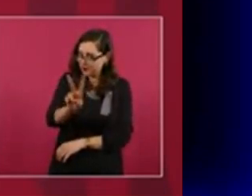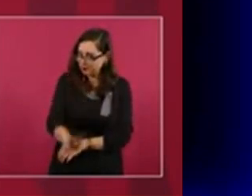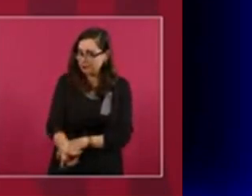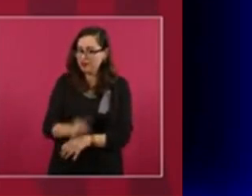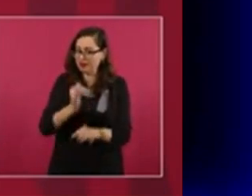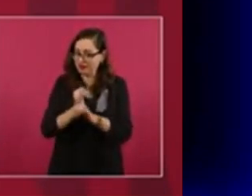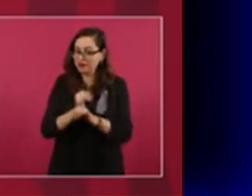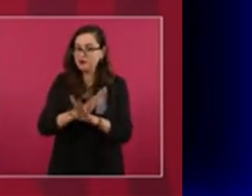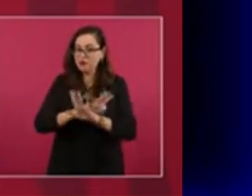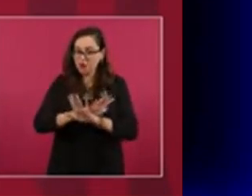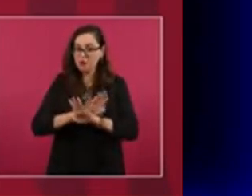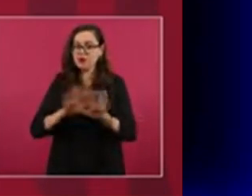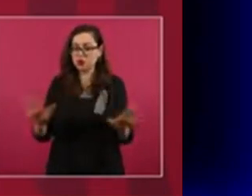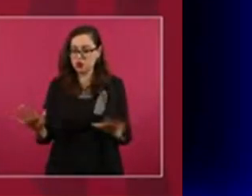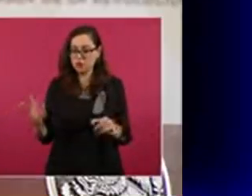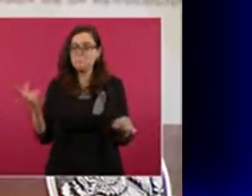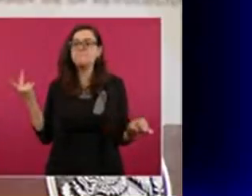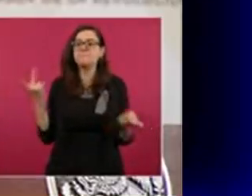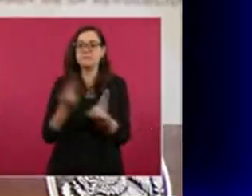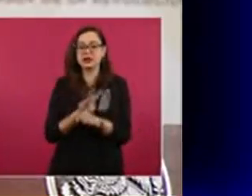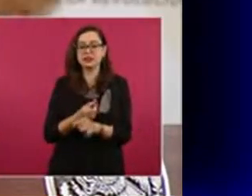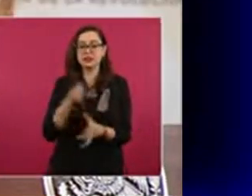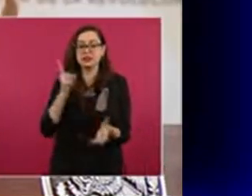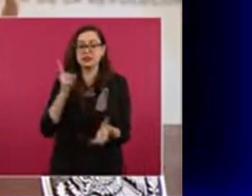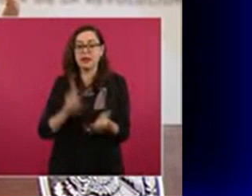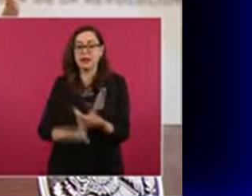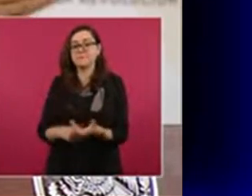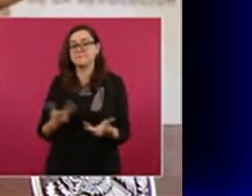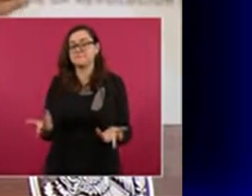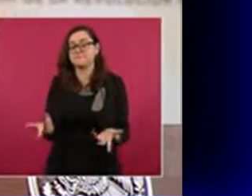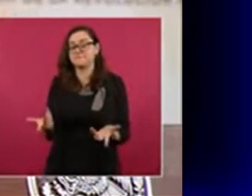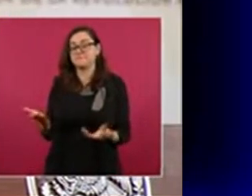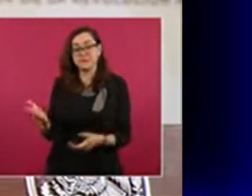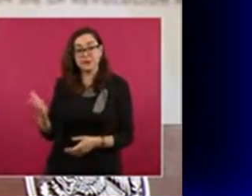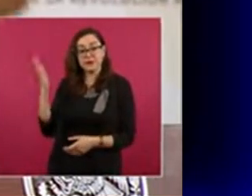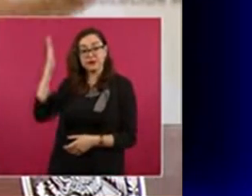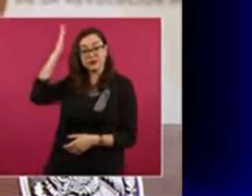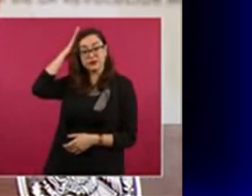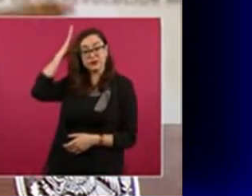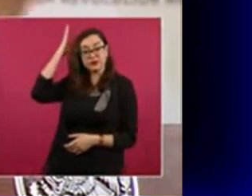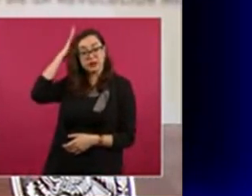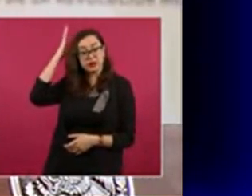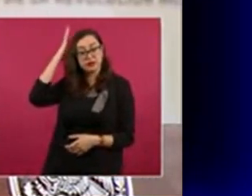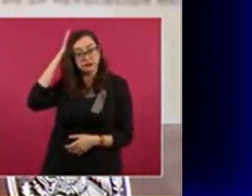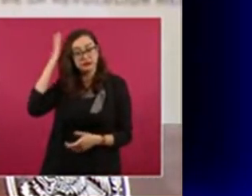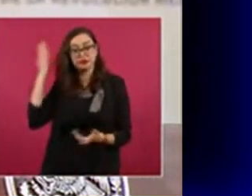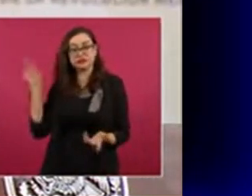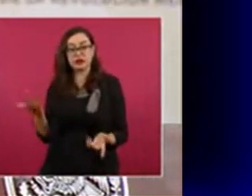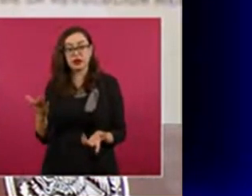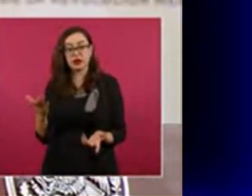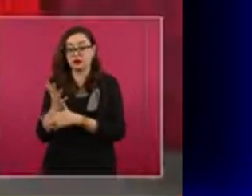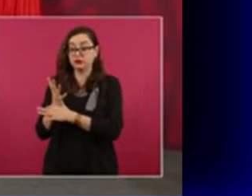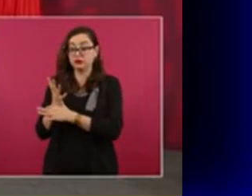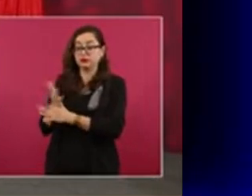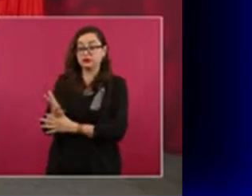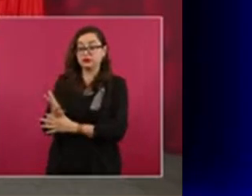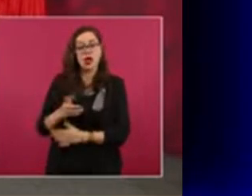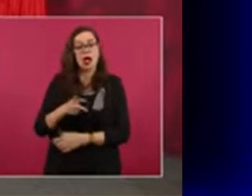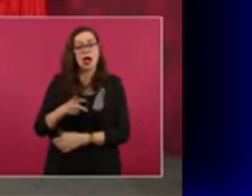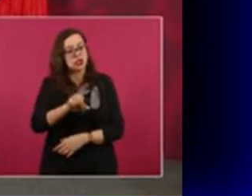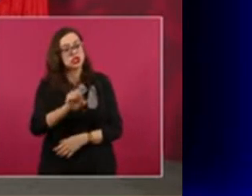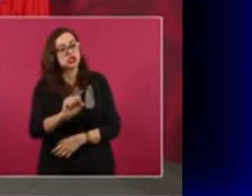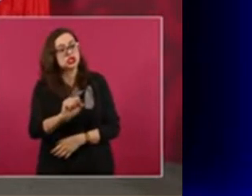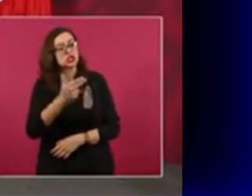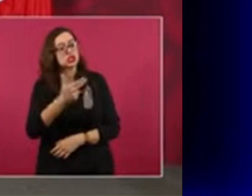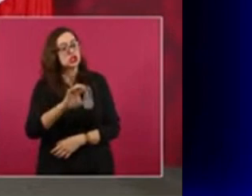conozca lo que los dirigentes están planteando, como esto de que el dinero está en Hacienda, como